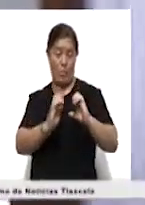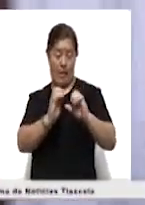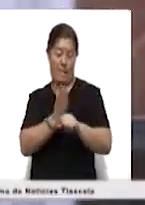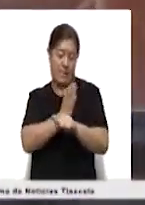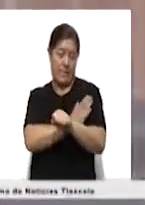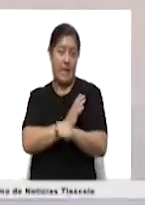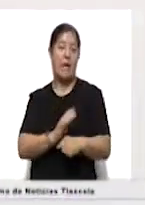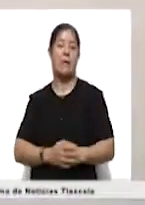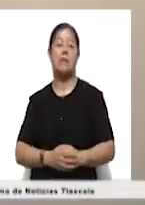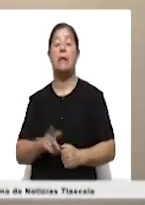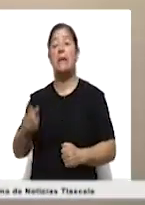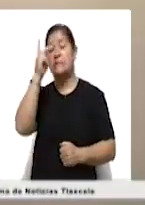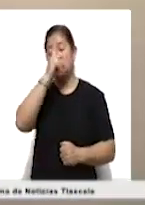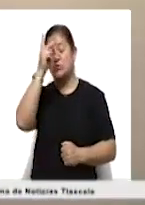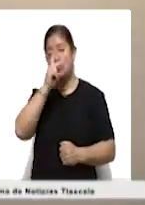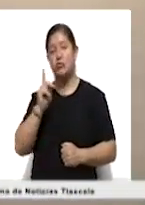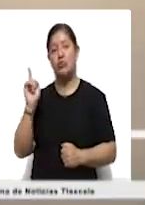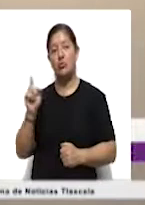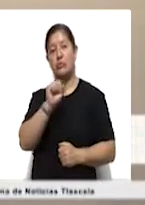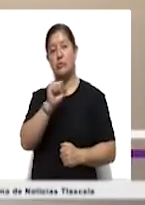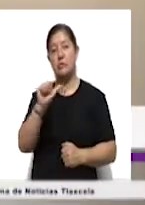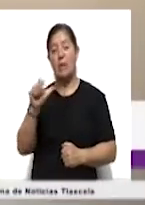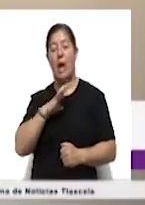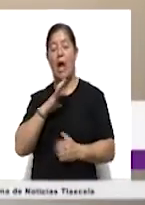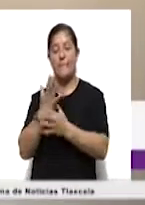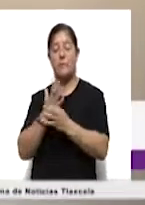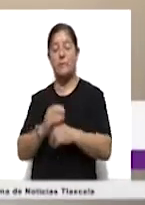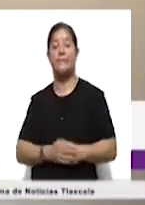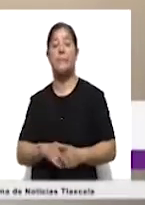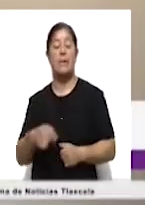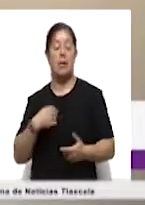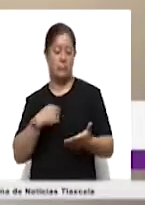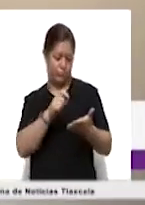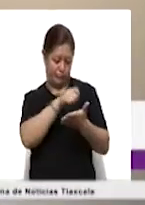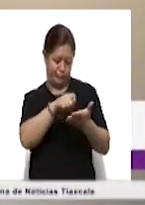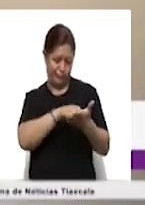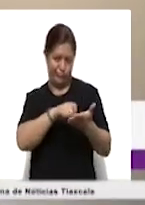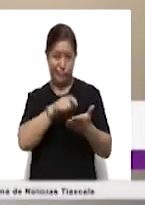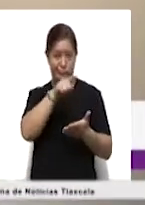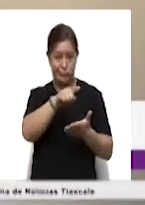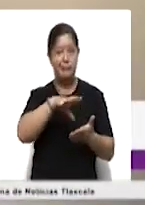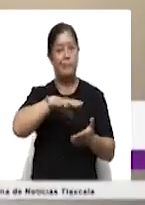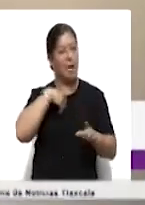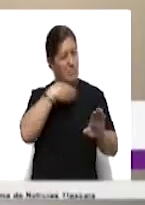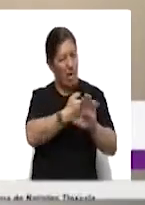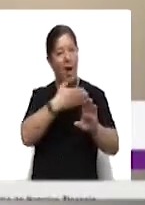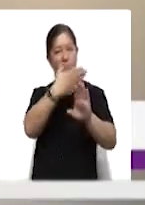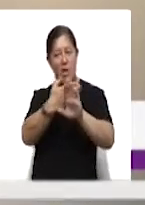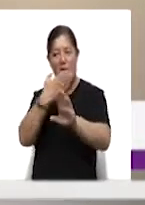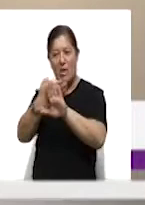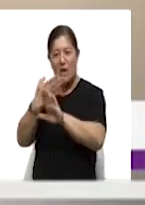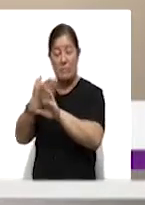psicólogo de la CESA. Los altos índices que se van reportando del abuso hacia los adultos mayores,